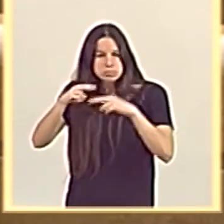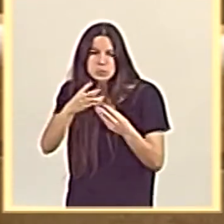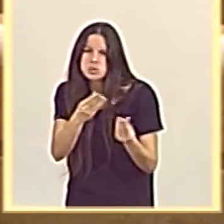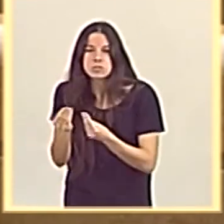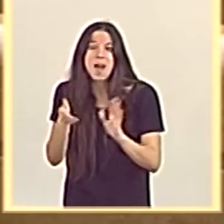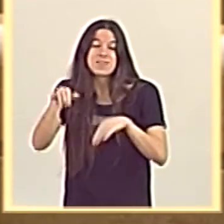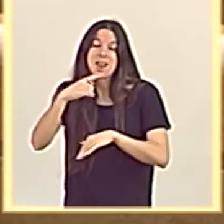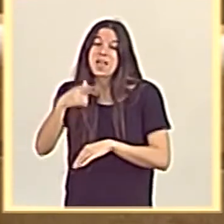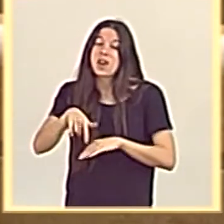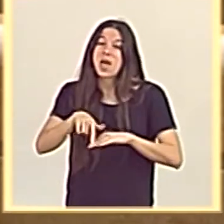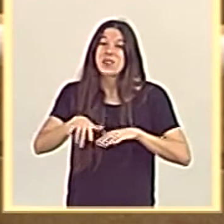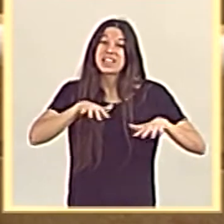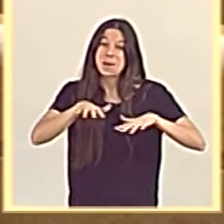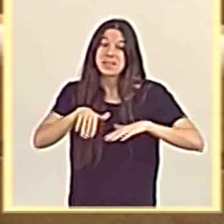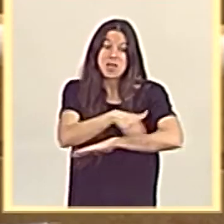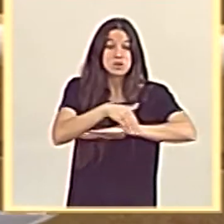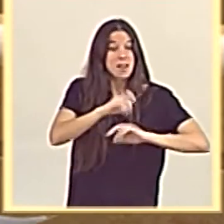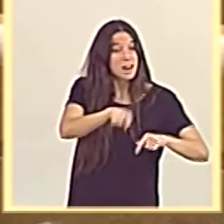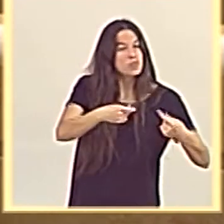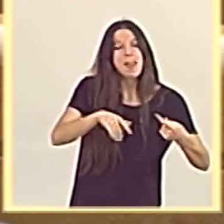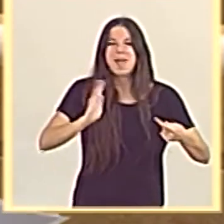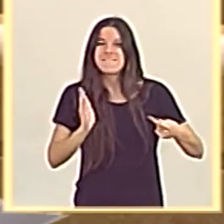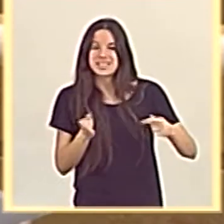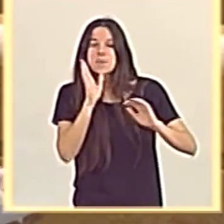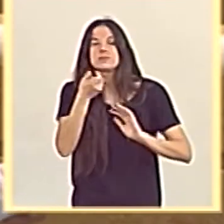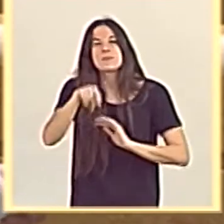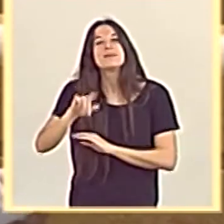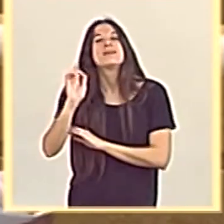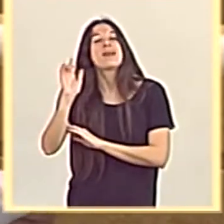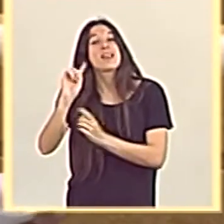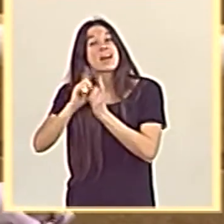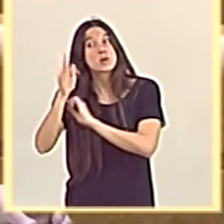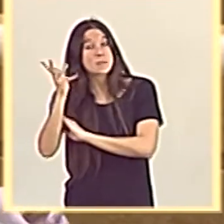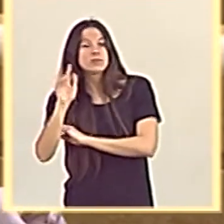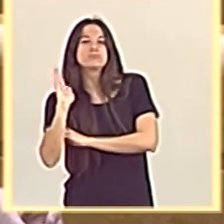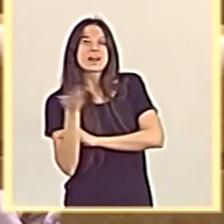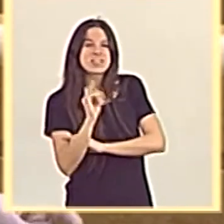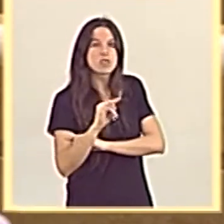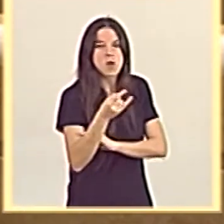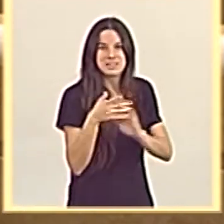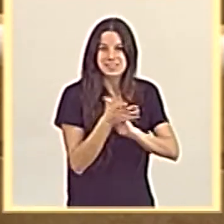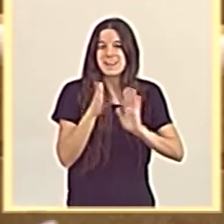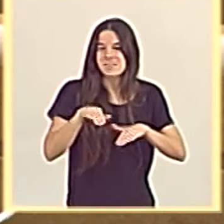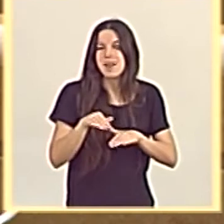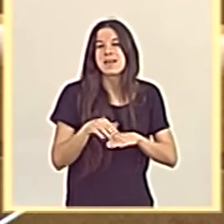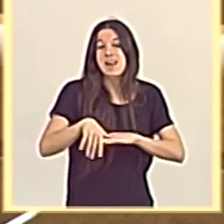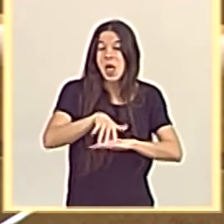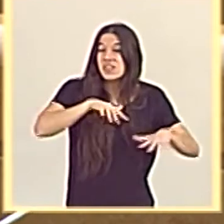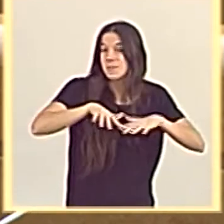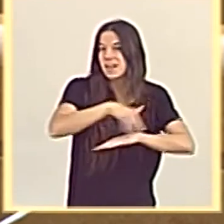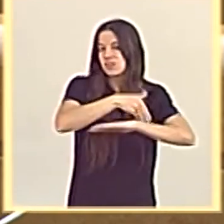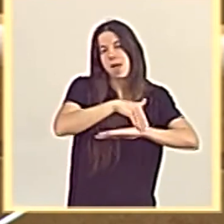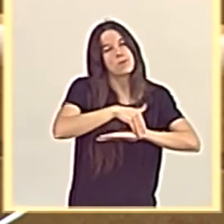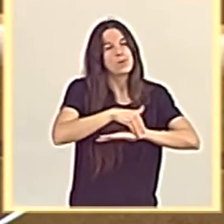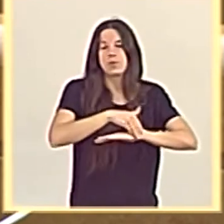dinámica natural del litoral. Y a eso se suman los efectos del cambio climático que varían, que hacen que cambie toda esa dinámica del